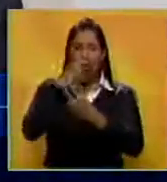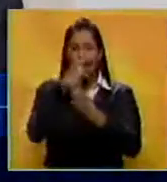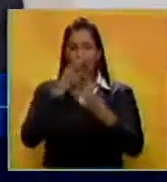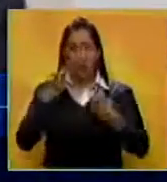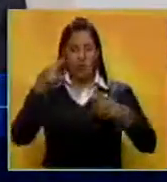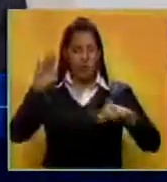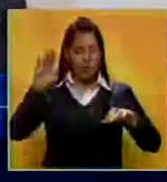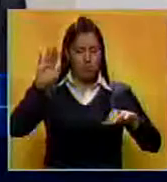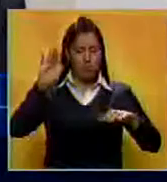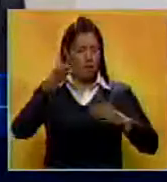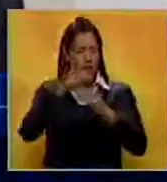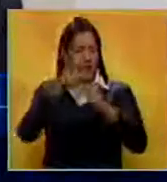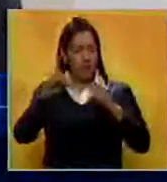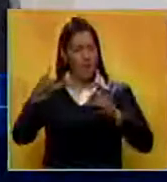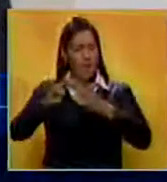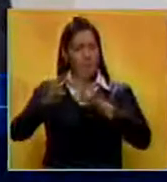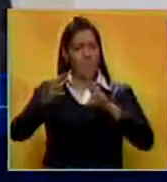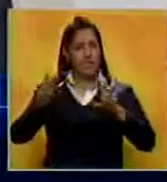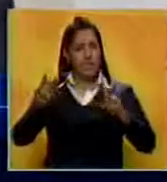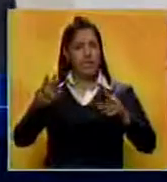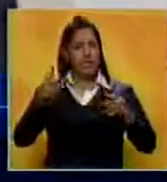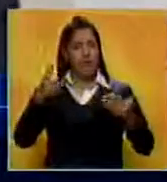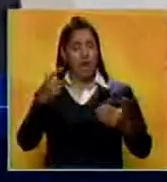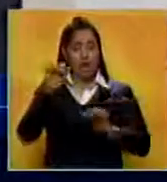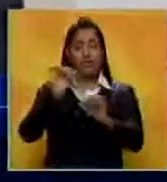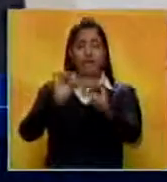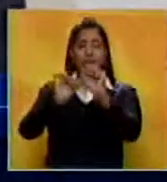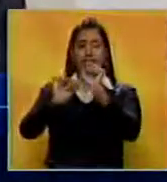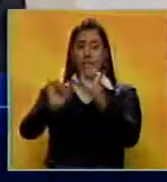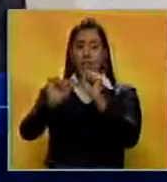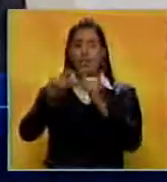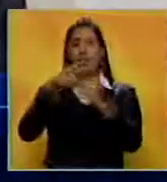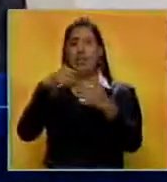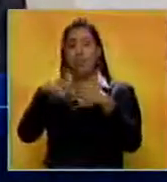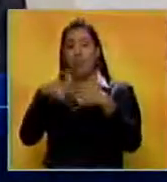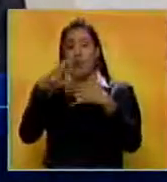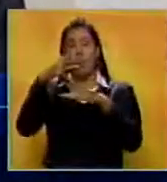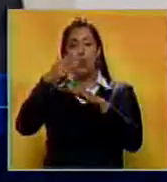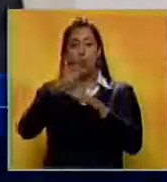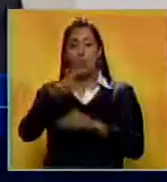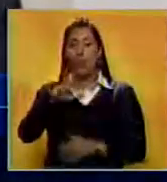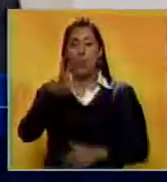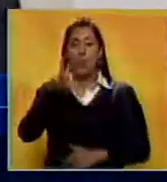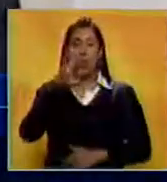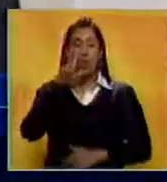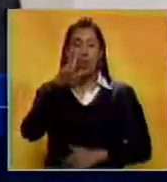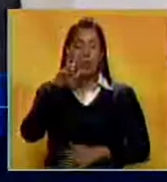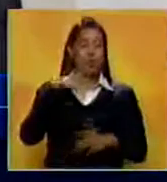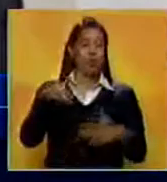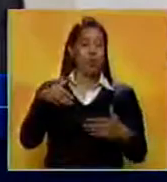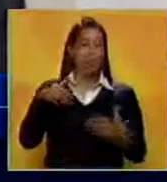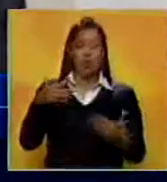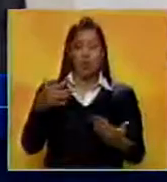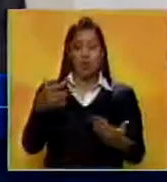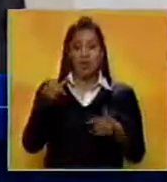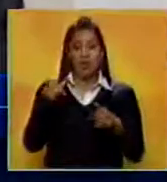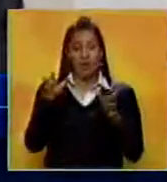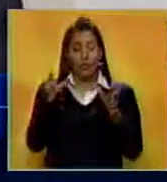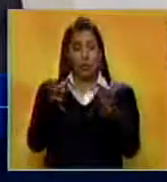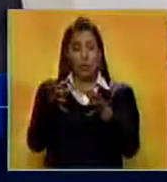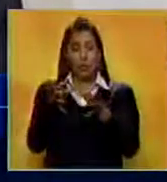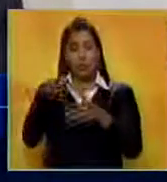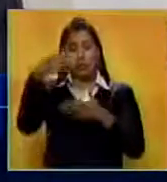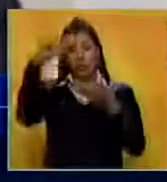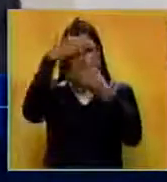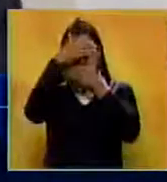la paz y la democracia. Han evitado las consecuencias impredecibles de estos grupos